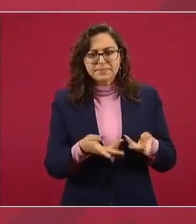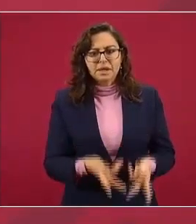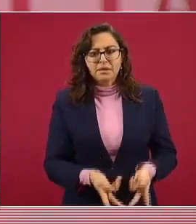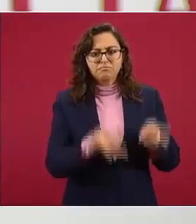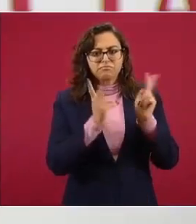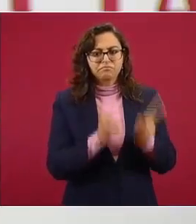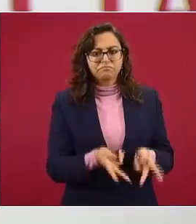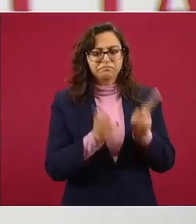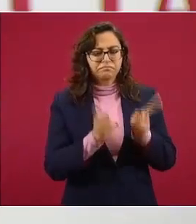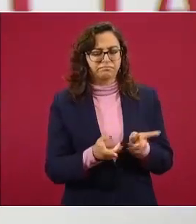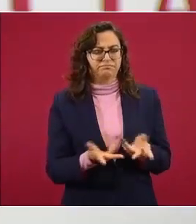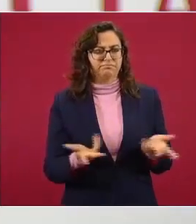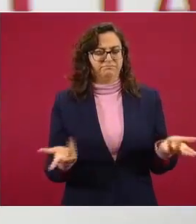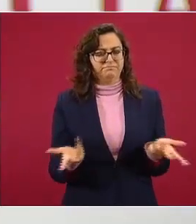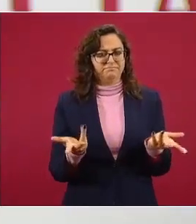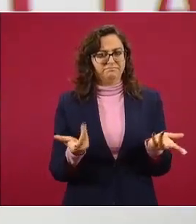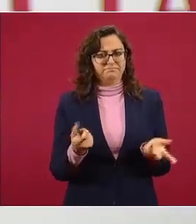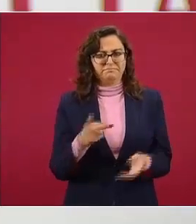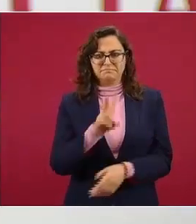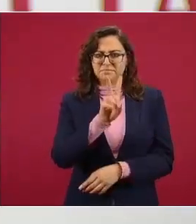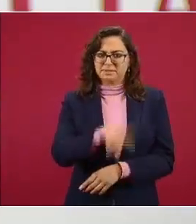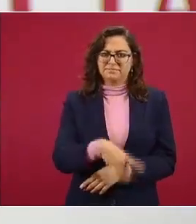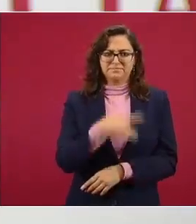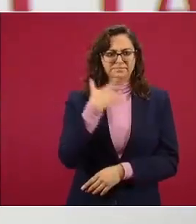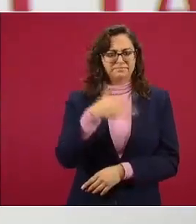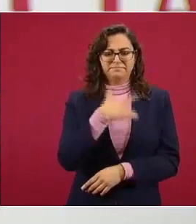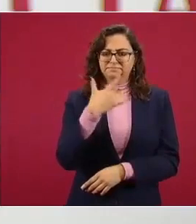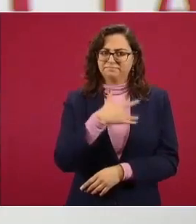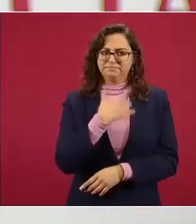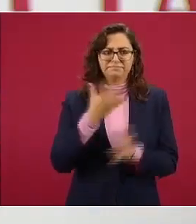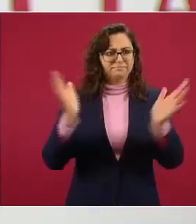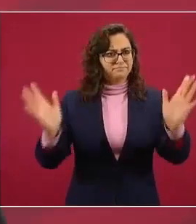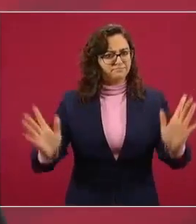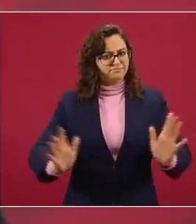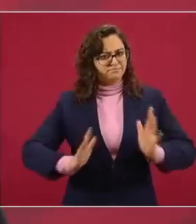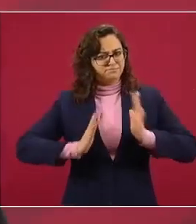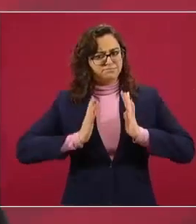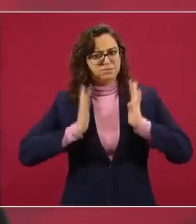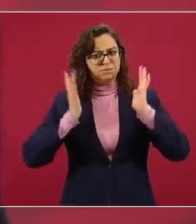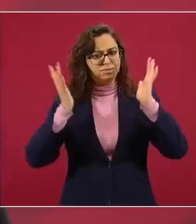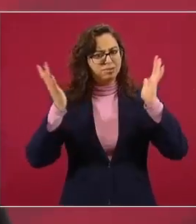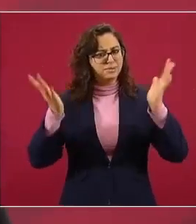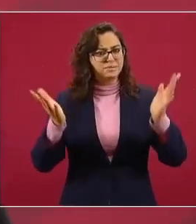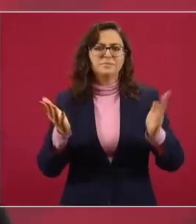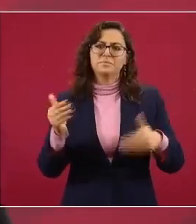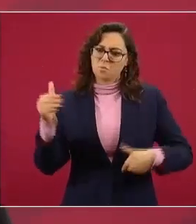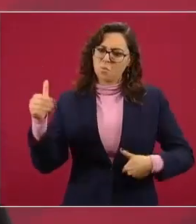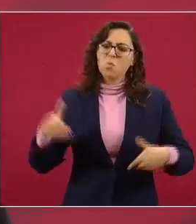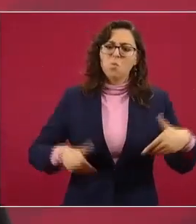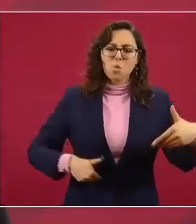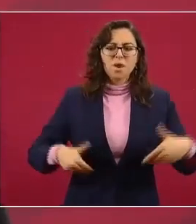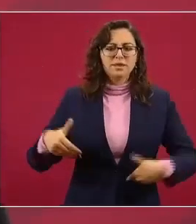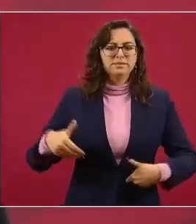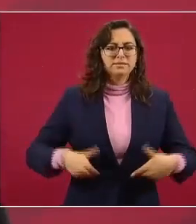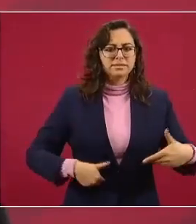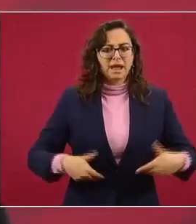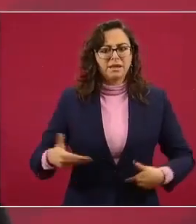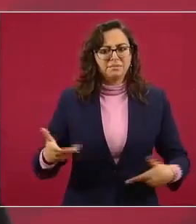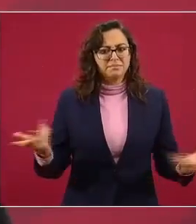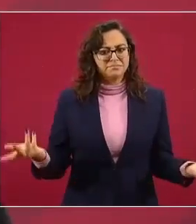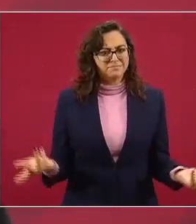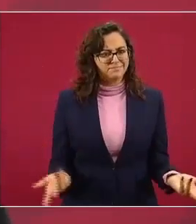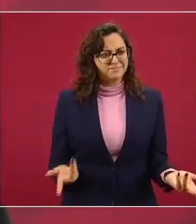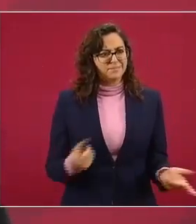la sorpresa y descontento de México por no haber sido enterado con anticipación de la